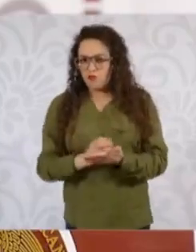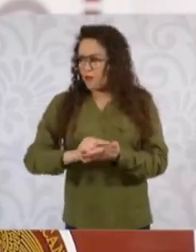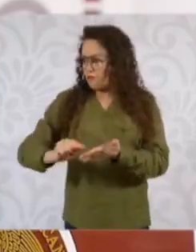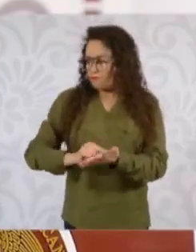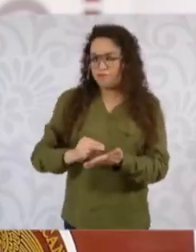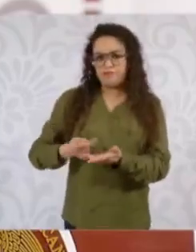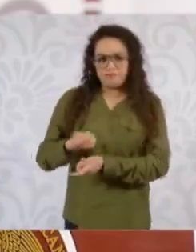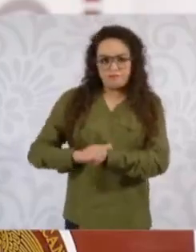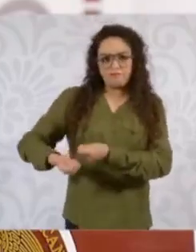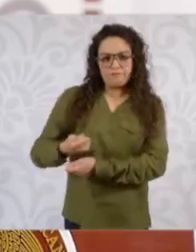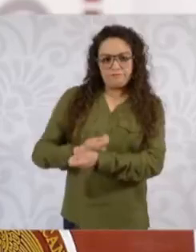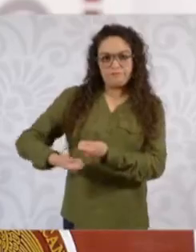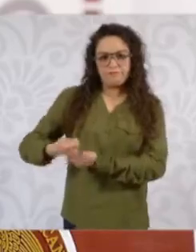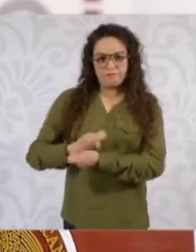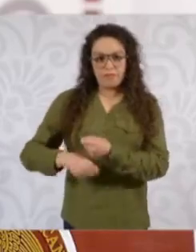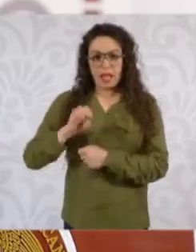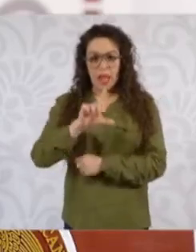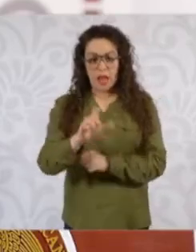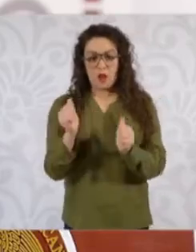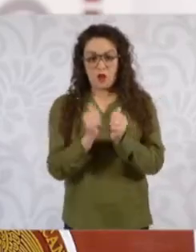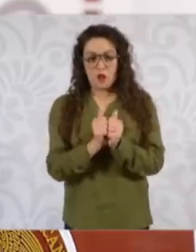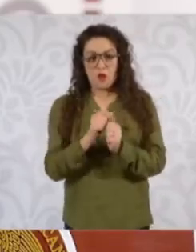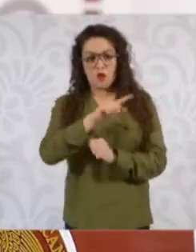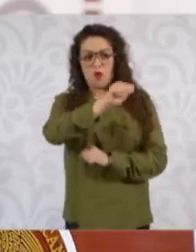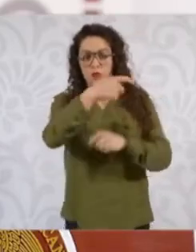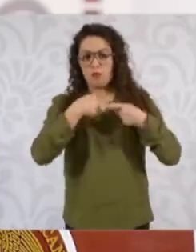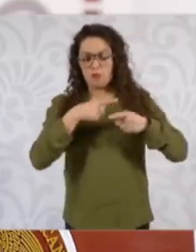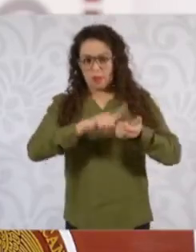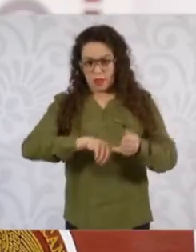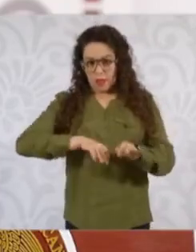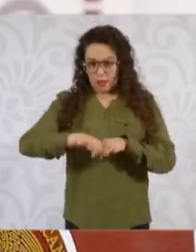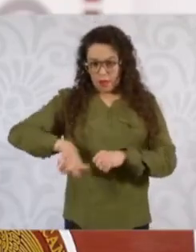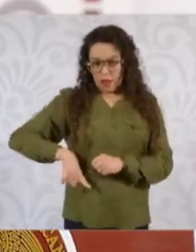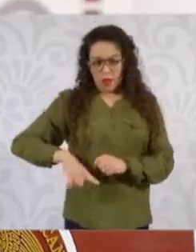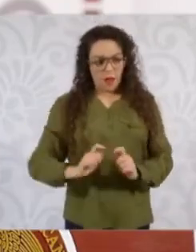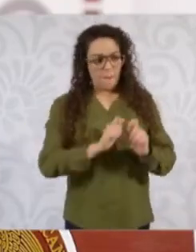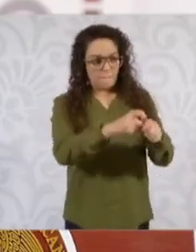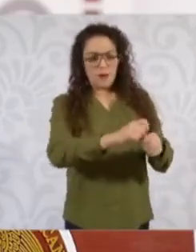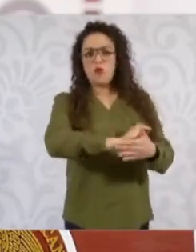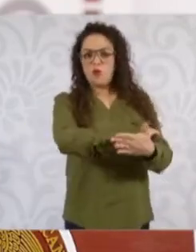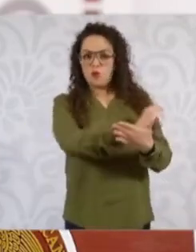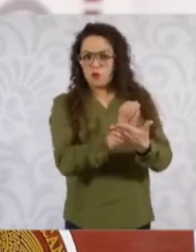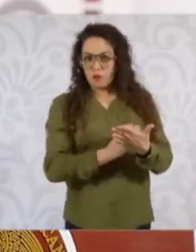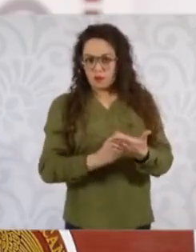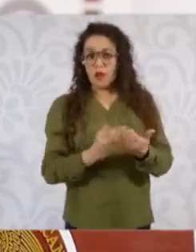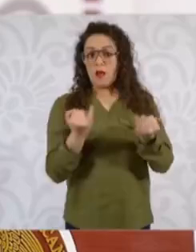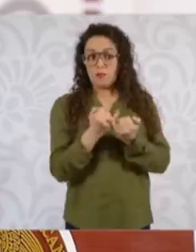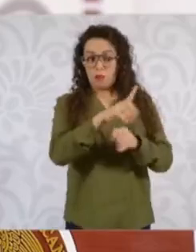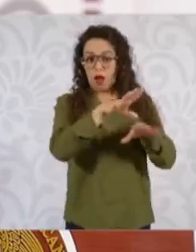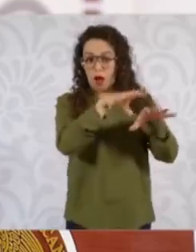daba él los contratos a través de otros funcionarios que ya están sometidos a proceso